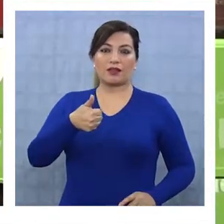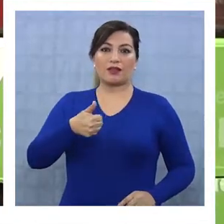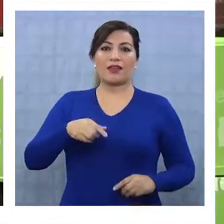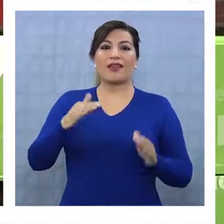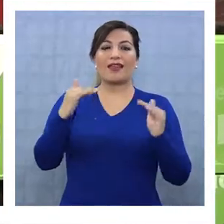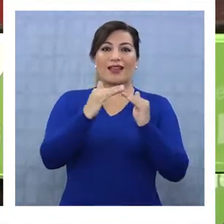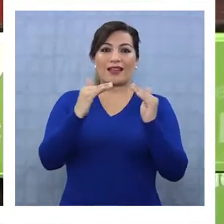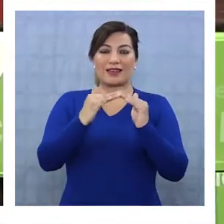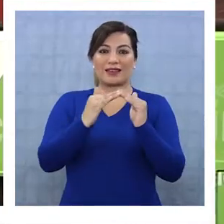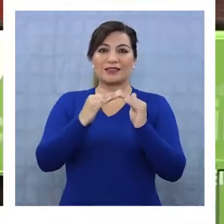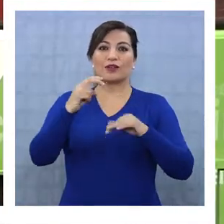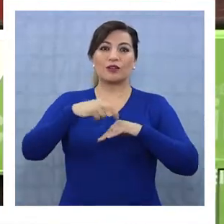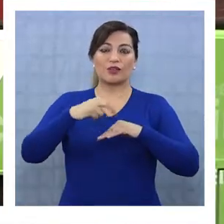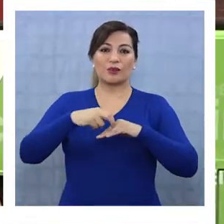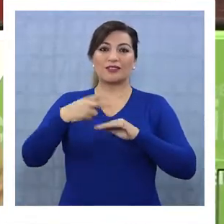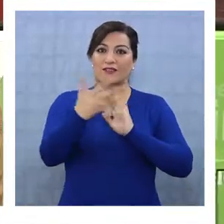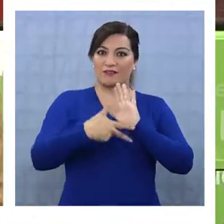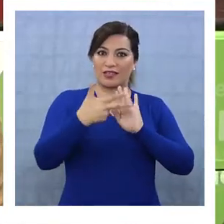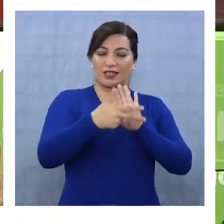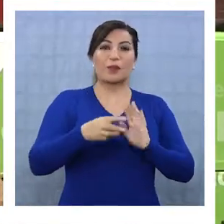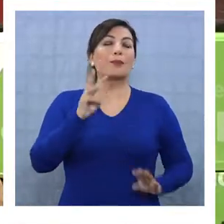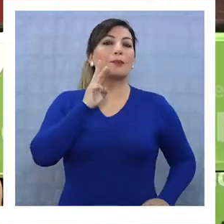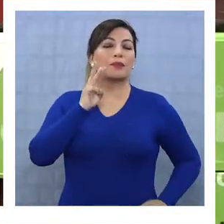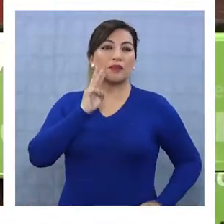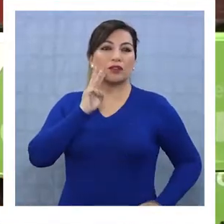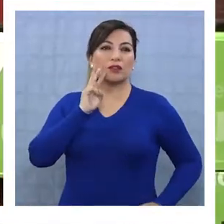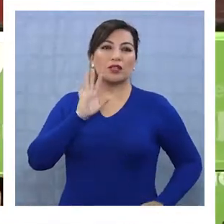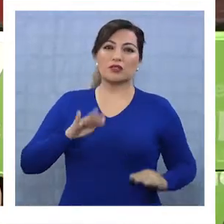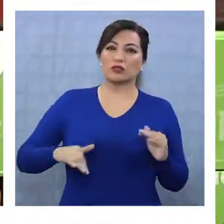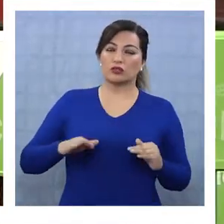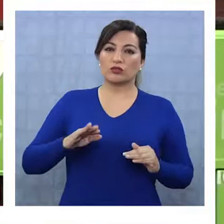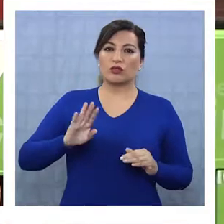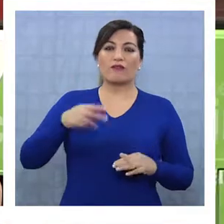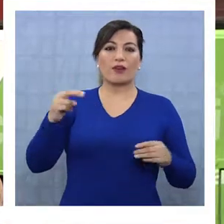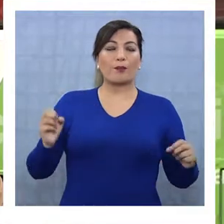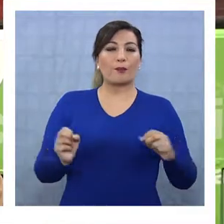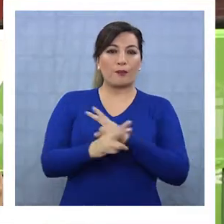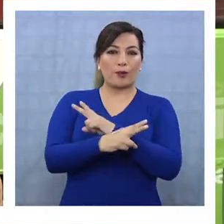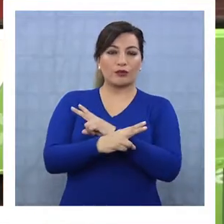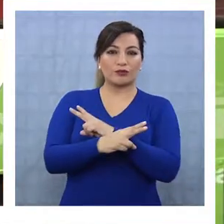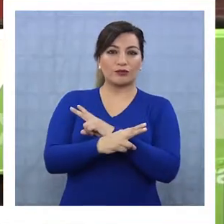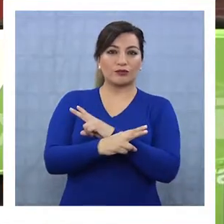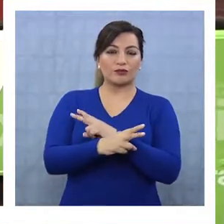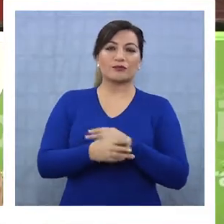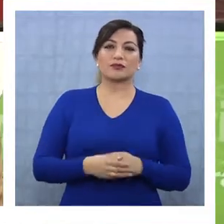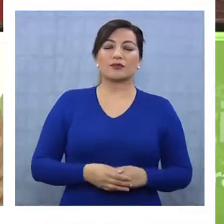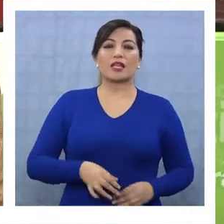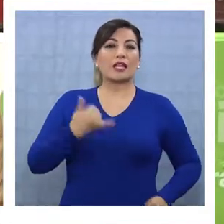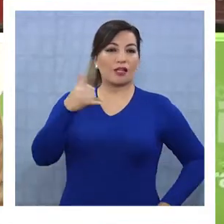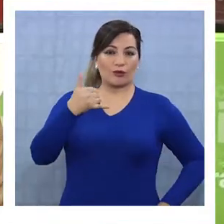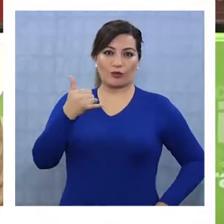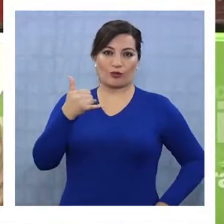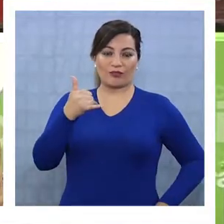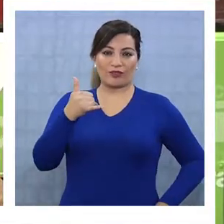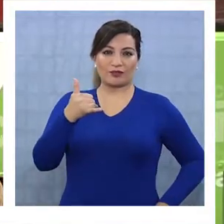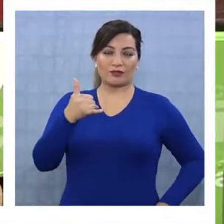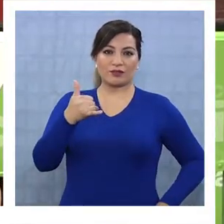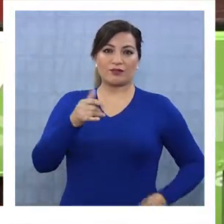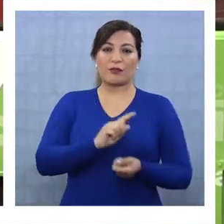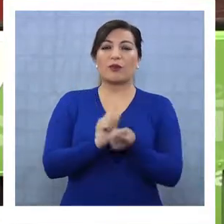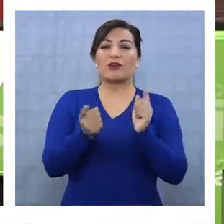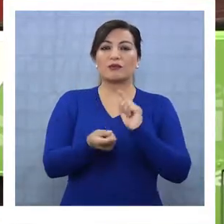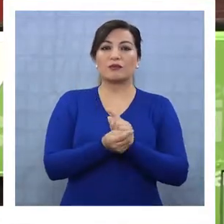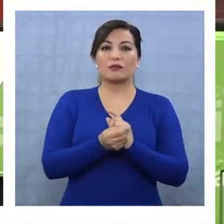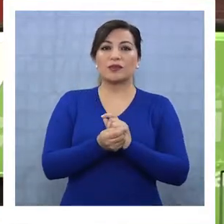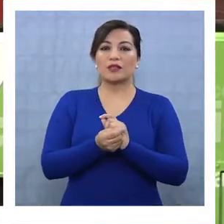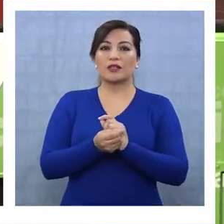fuera de la Casa Coyaguas en el Paseo Baquedano. El día miércoles lo más probable es que estemos fuera del Mall Las Américas. El día jueves vamos a